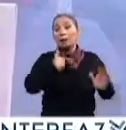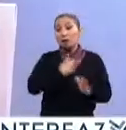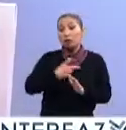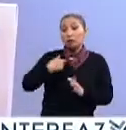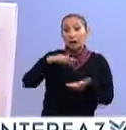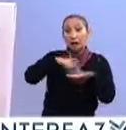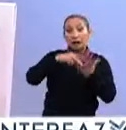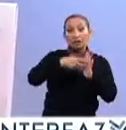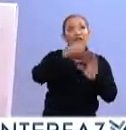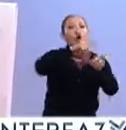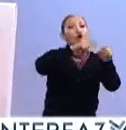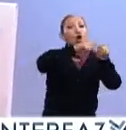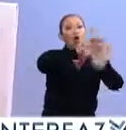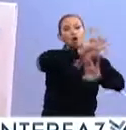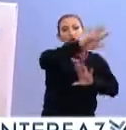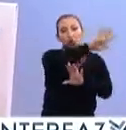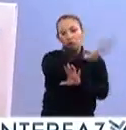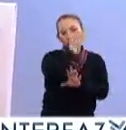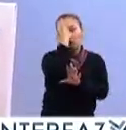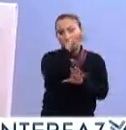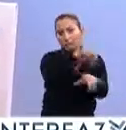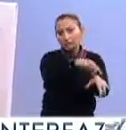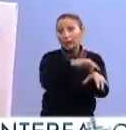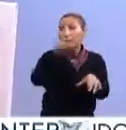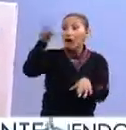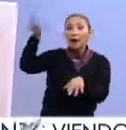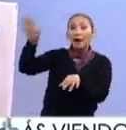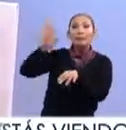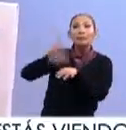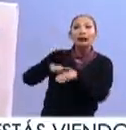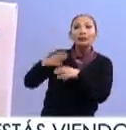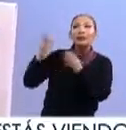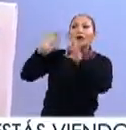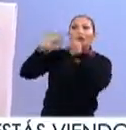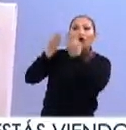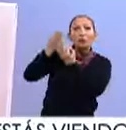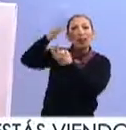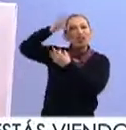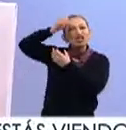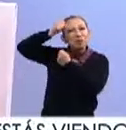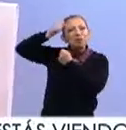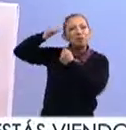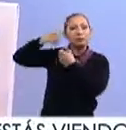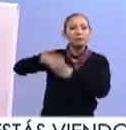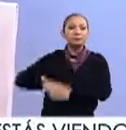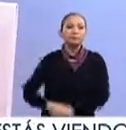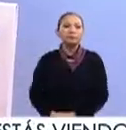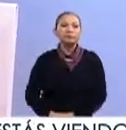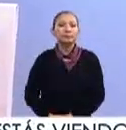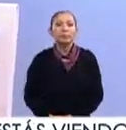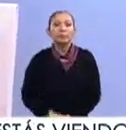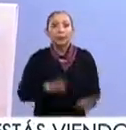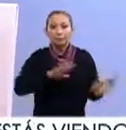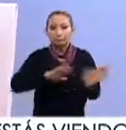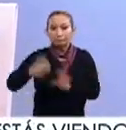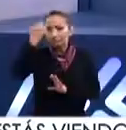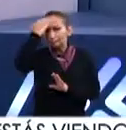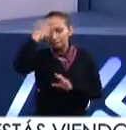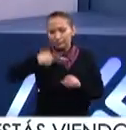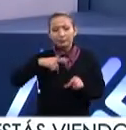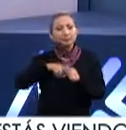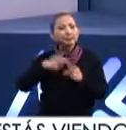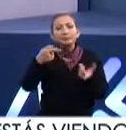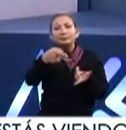de nuestra arquitectura son los colores y esto es muy vivo, pero allá es más el concepto, ¿no? Claro. Y en cuanto a la experiencia